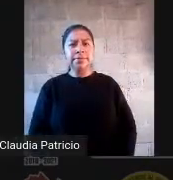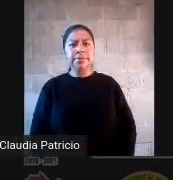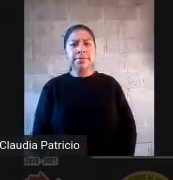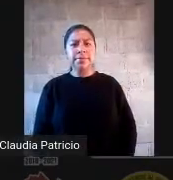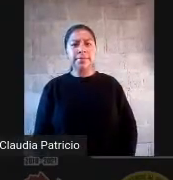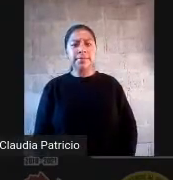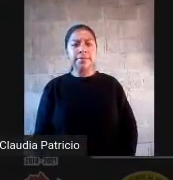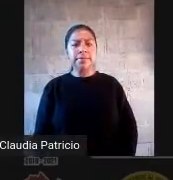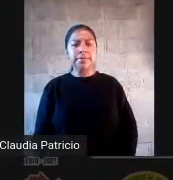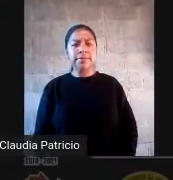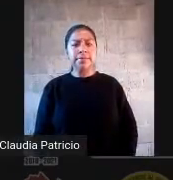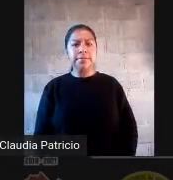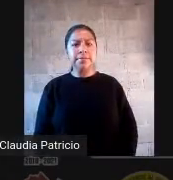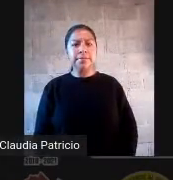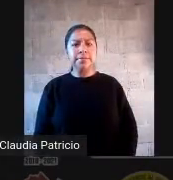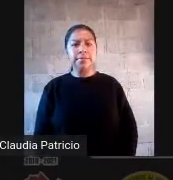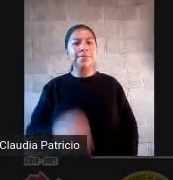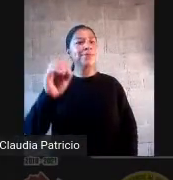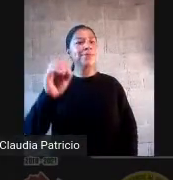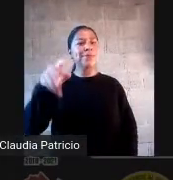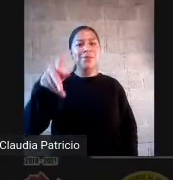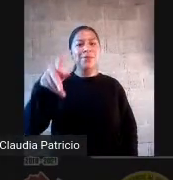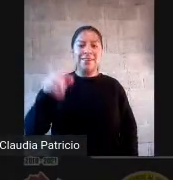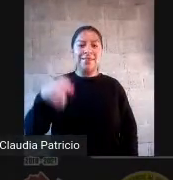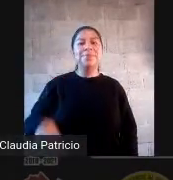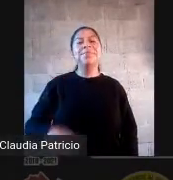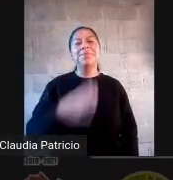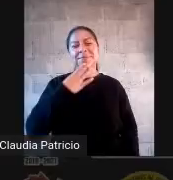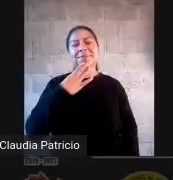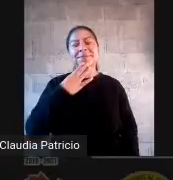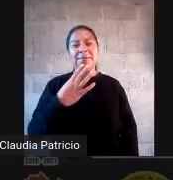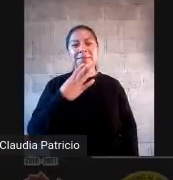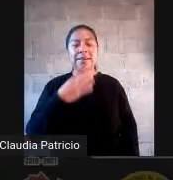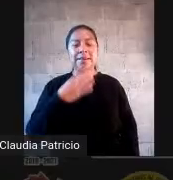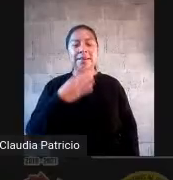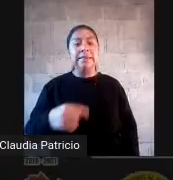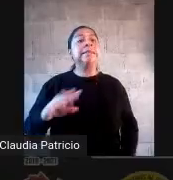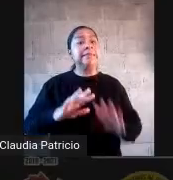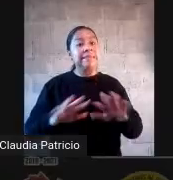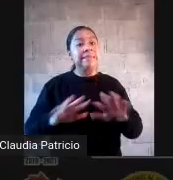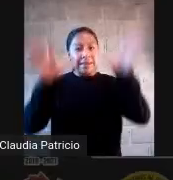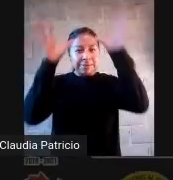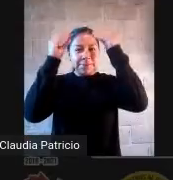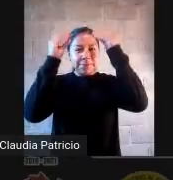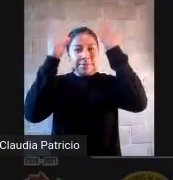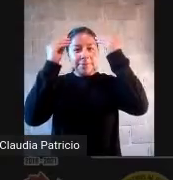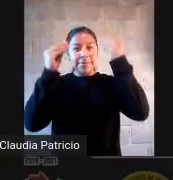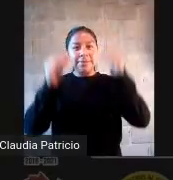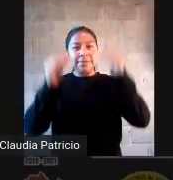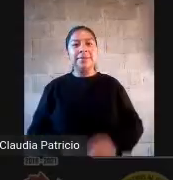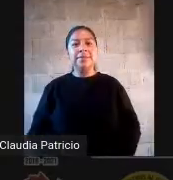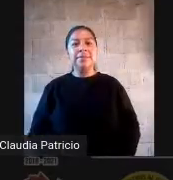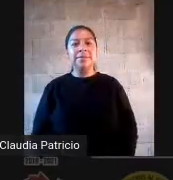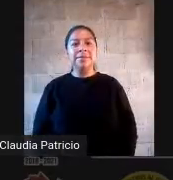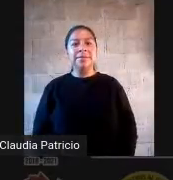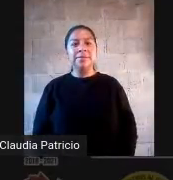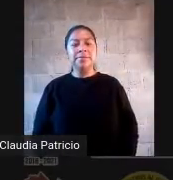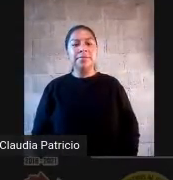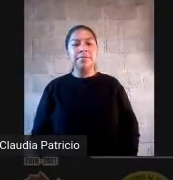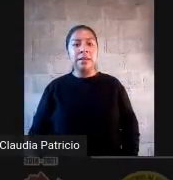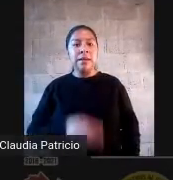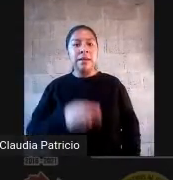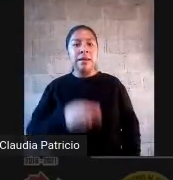Ok, ya la están viendo. Qué bueno, ya voy aprendiendo. Ok, van a responder ¿cómo te sientes hoy para aprender? Esa la manera de